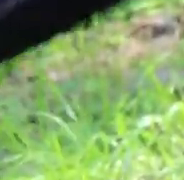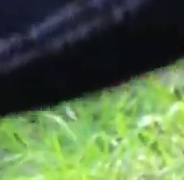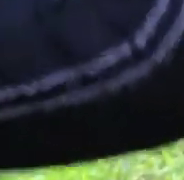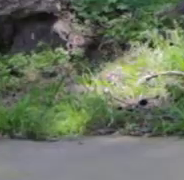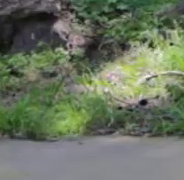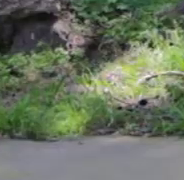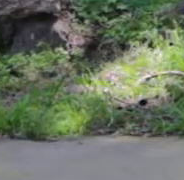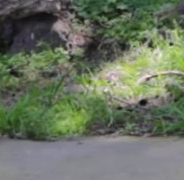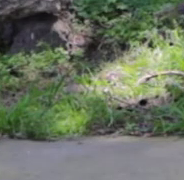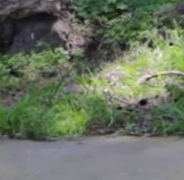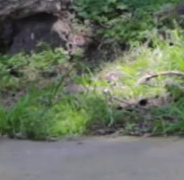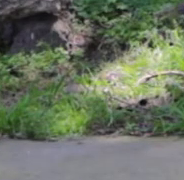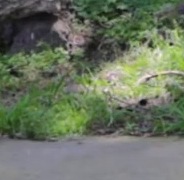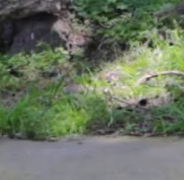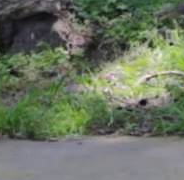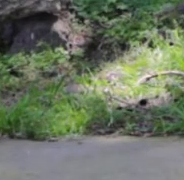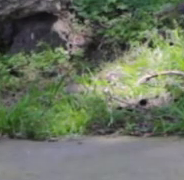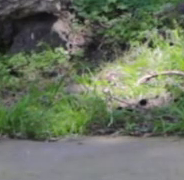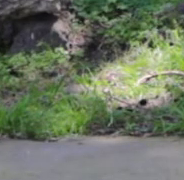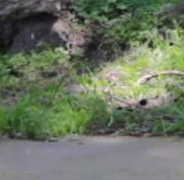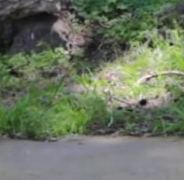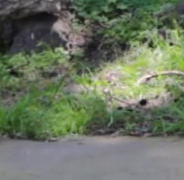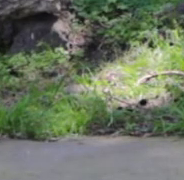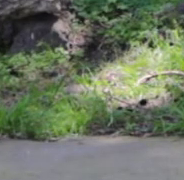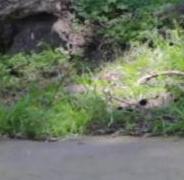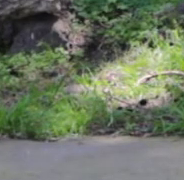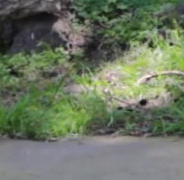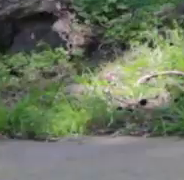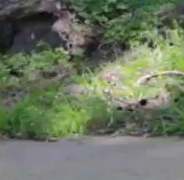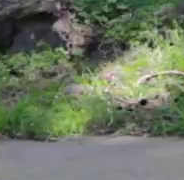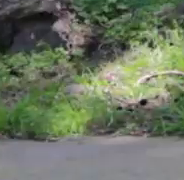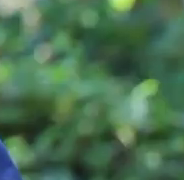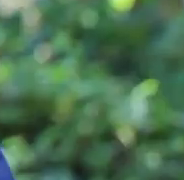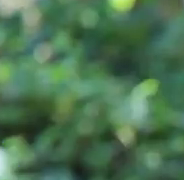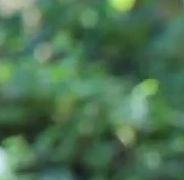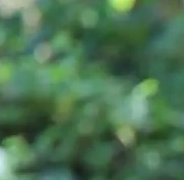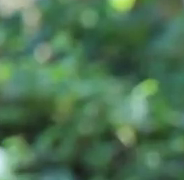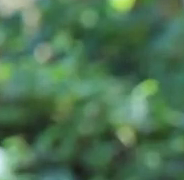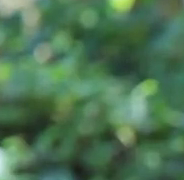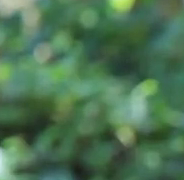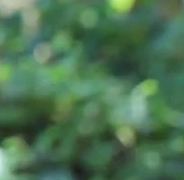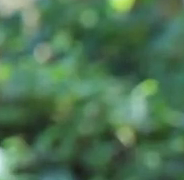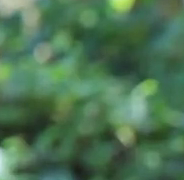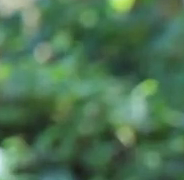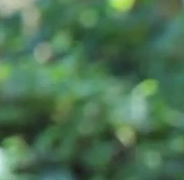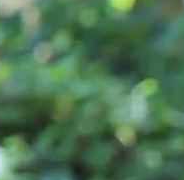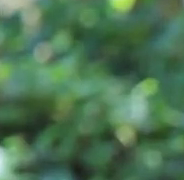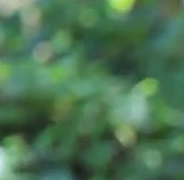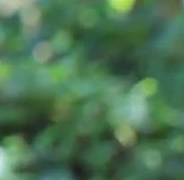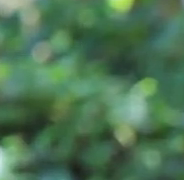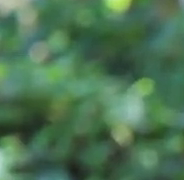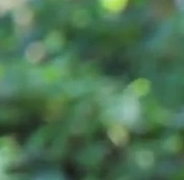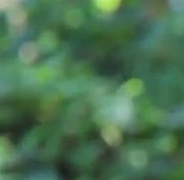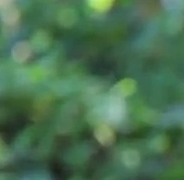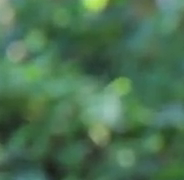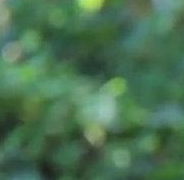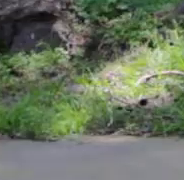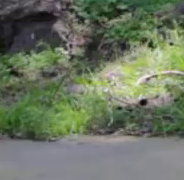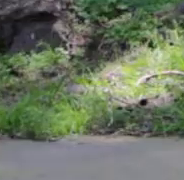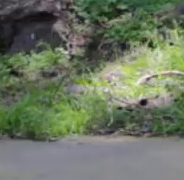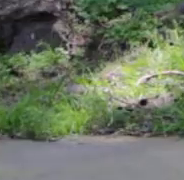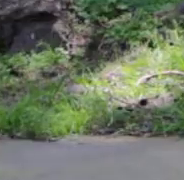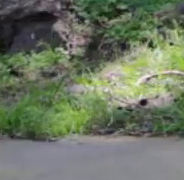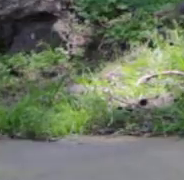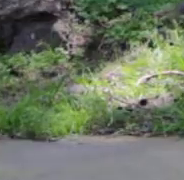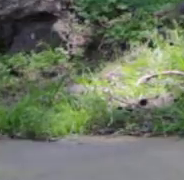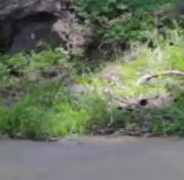Muy bien. Vamos a abrir nuestro compás. Levamos los brazos. Y vamos a trabajar la pierna. Bajamos,